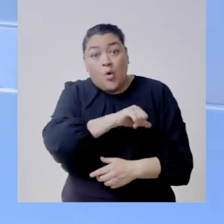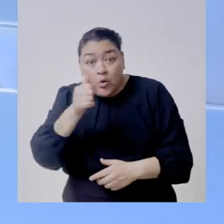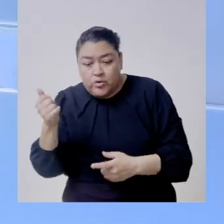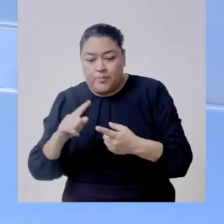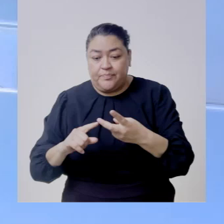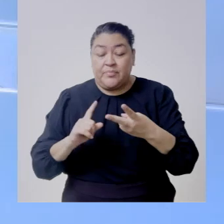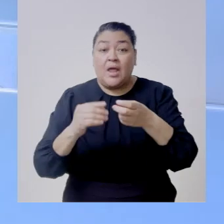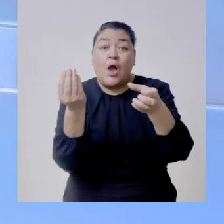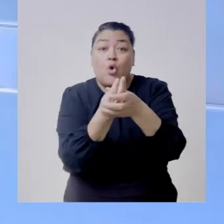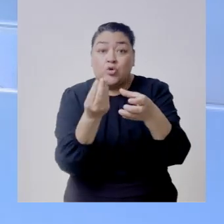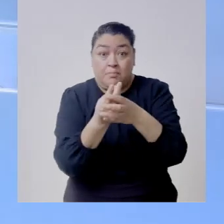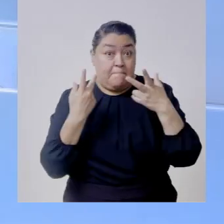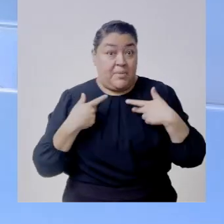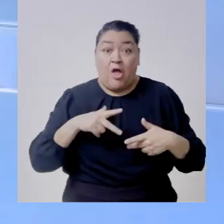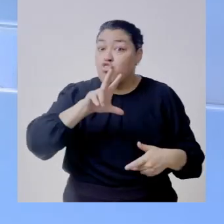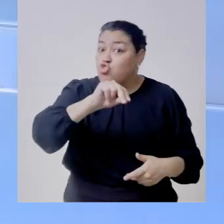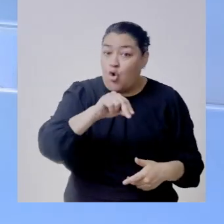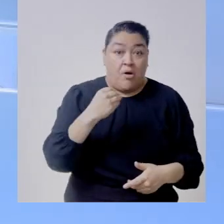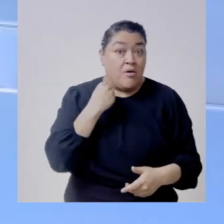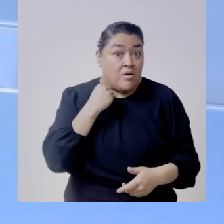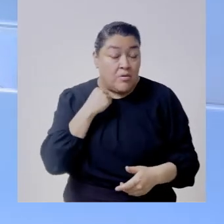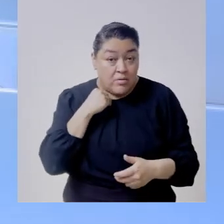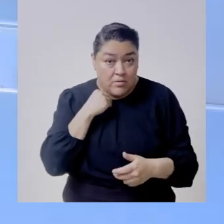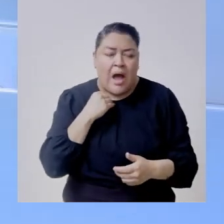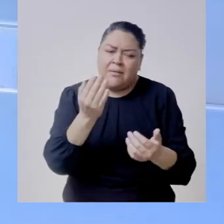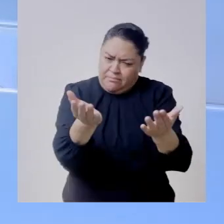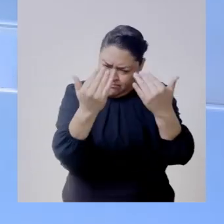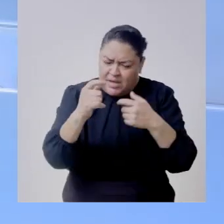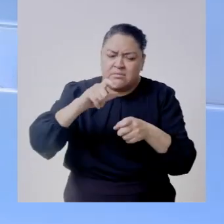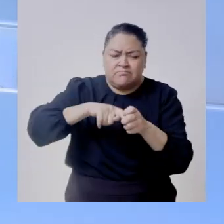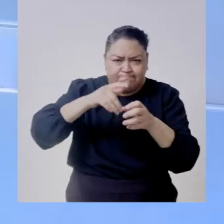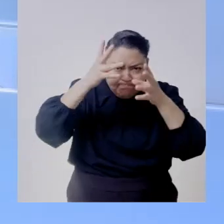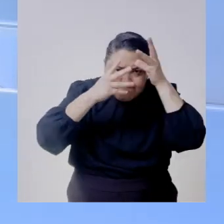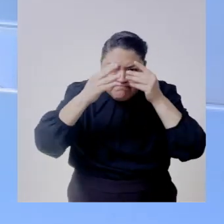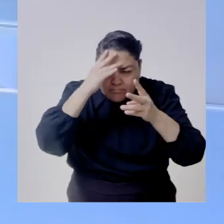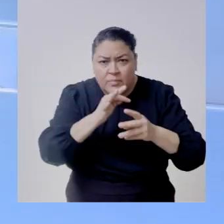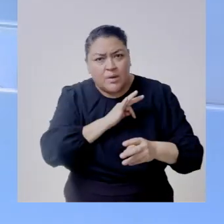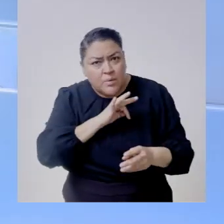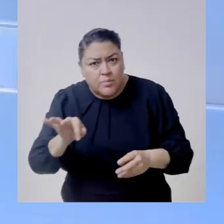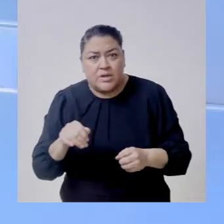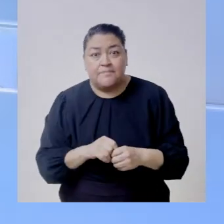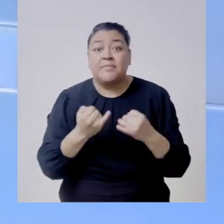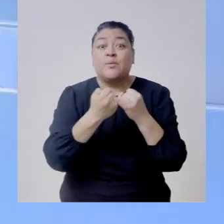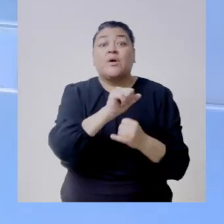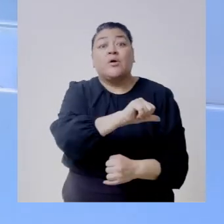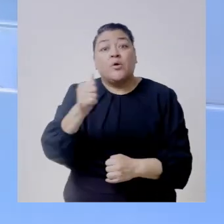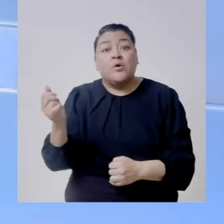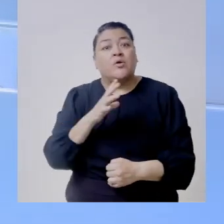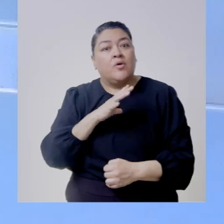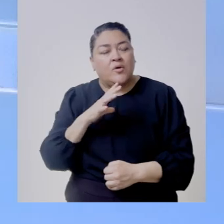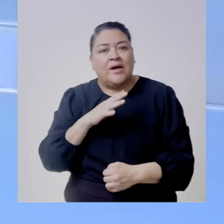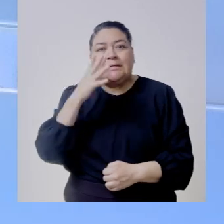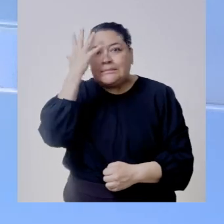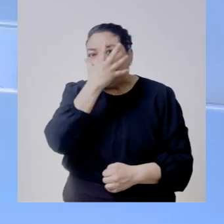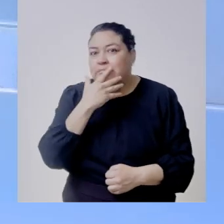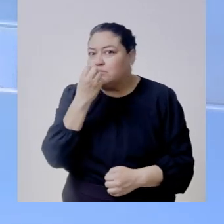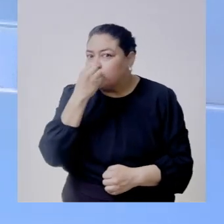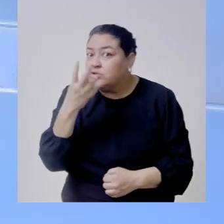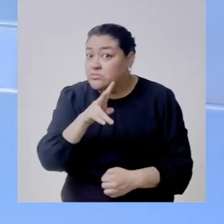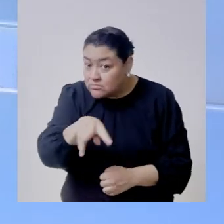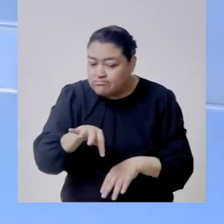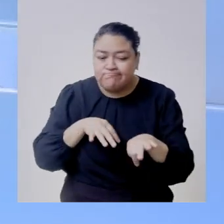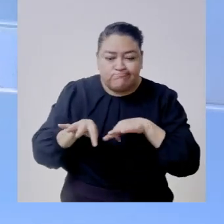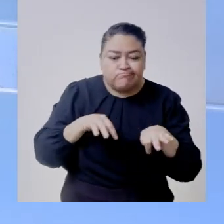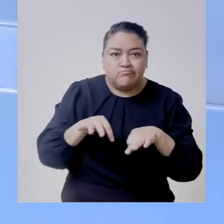incluso cursos para no abogados que quieran empezar a acercarse a la materia electoral y fíjate que estamos haciendo una labor muy padre